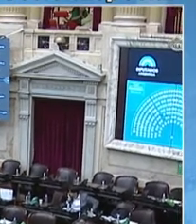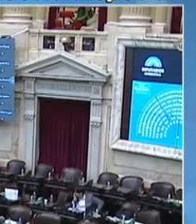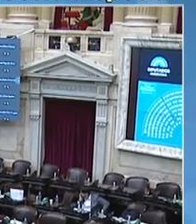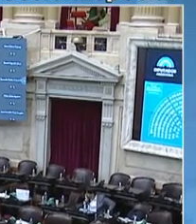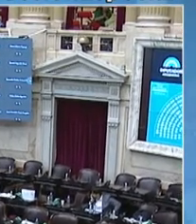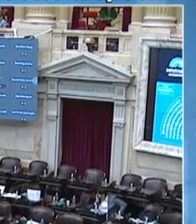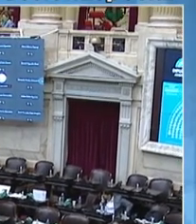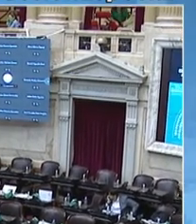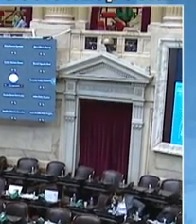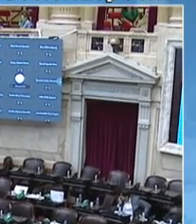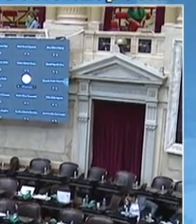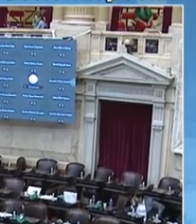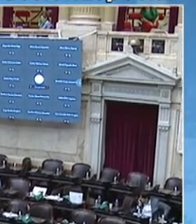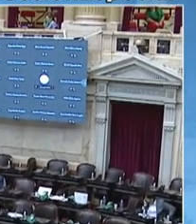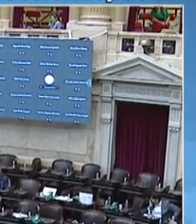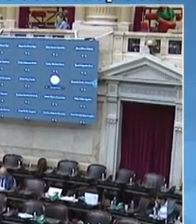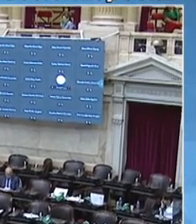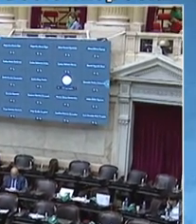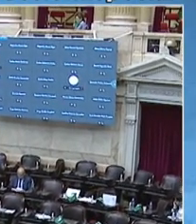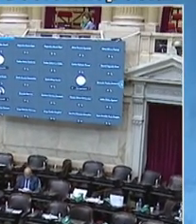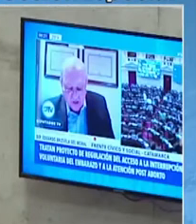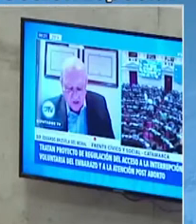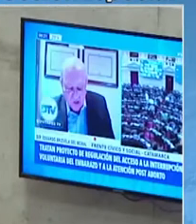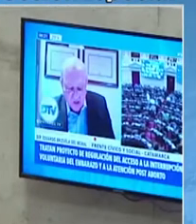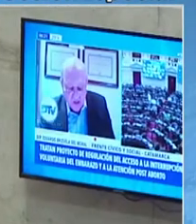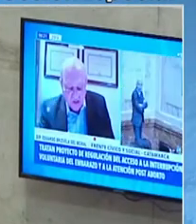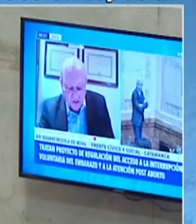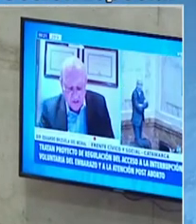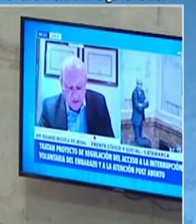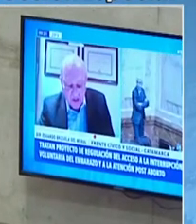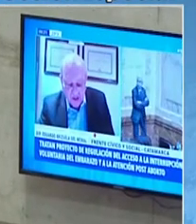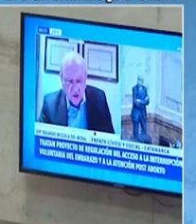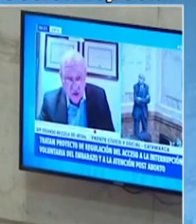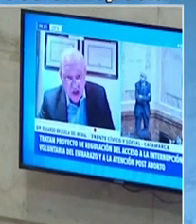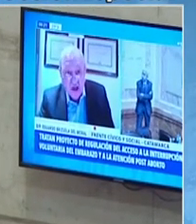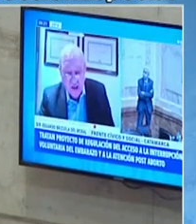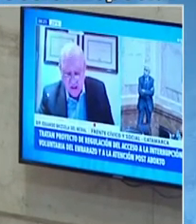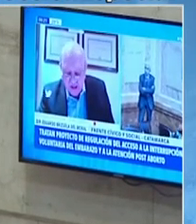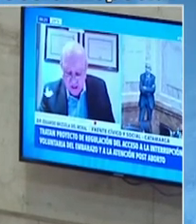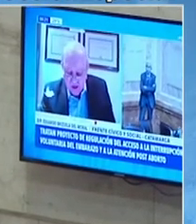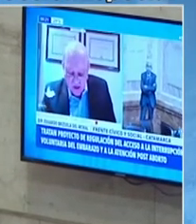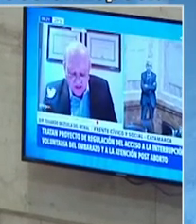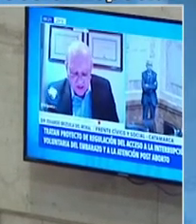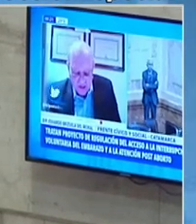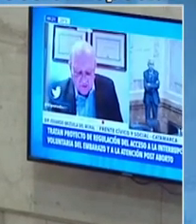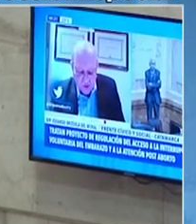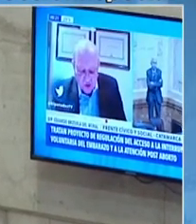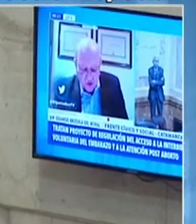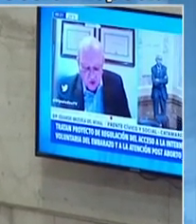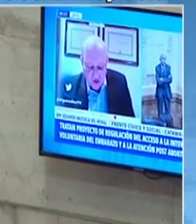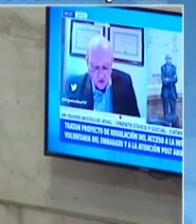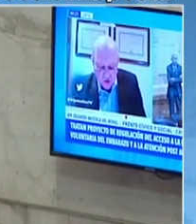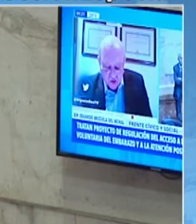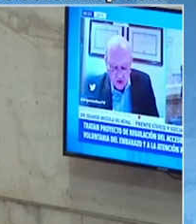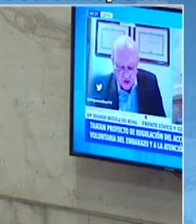disciplinas y mi conclusión es que tanto desde la ciencia médica, social y del derecho, este proyecto no es la